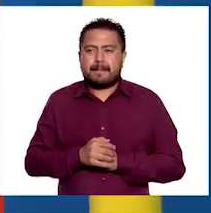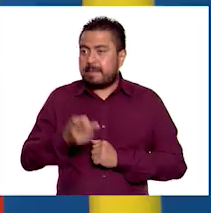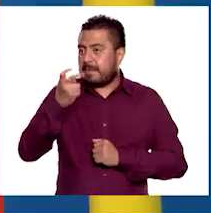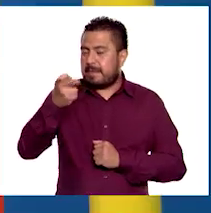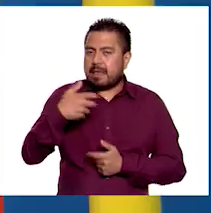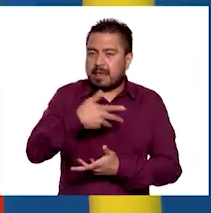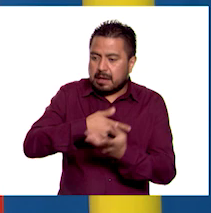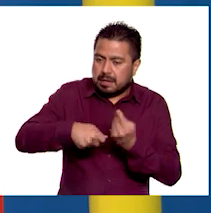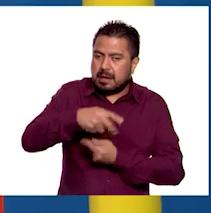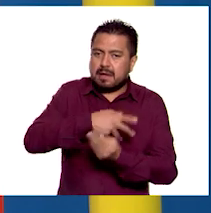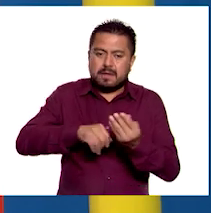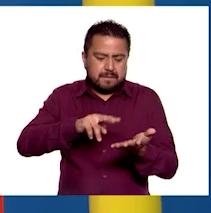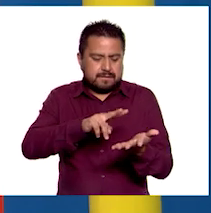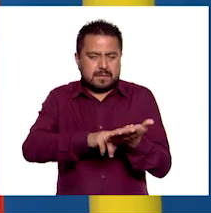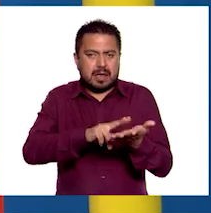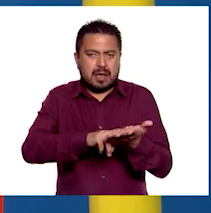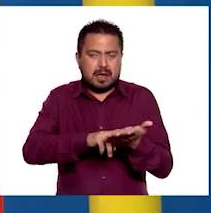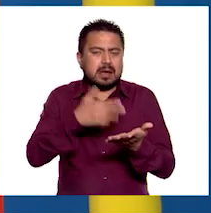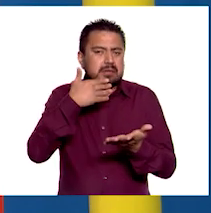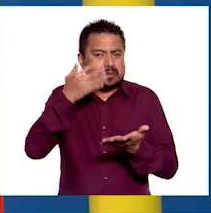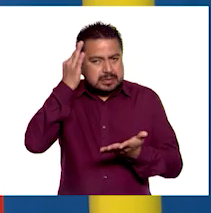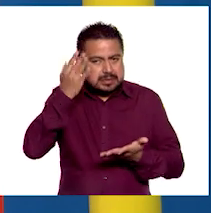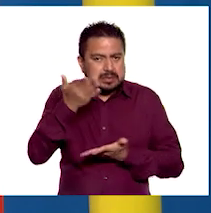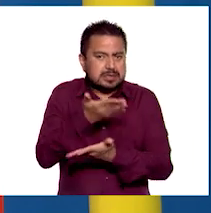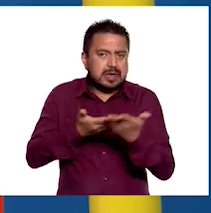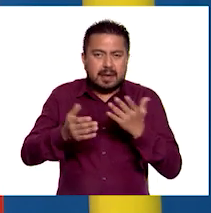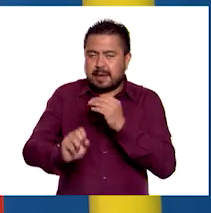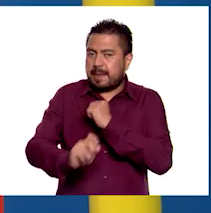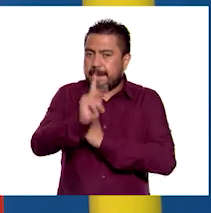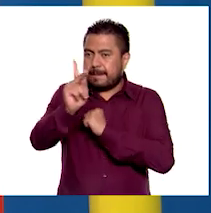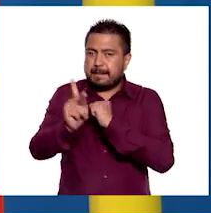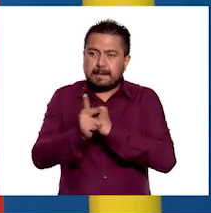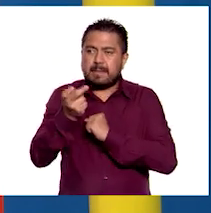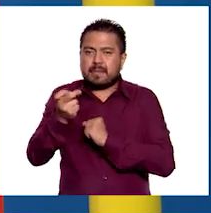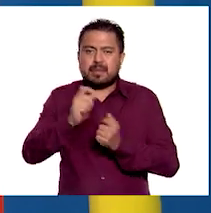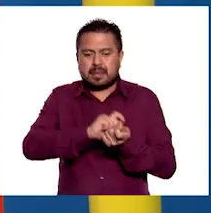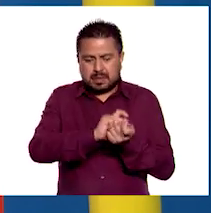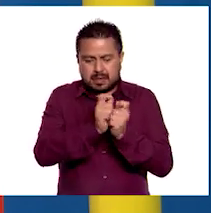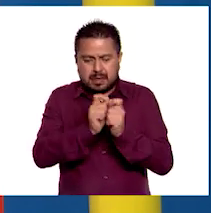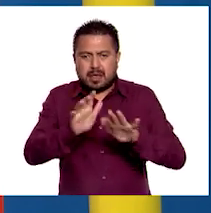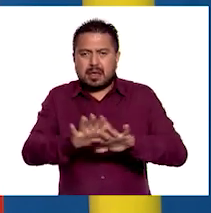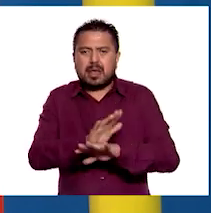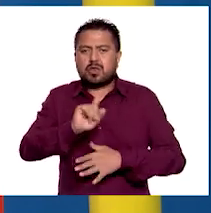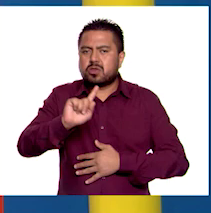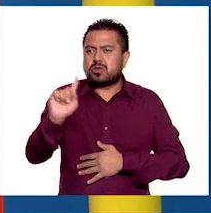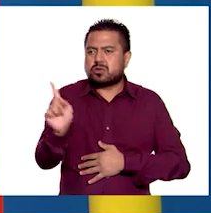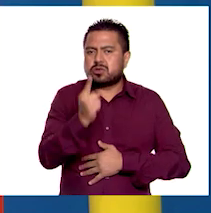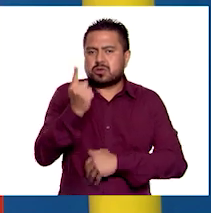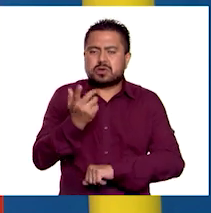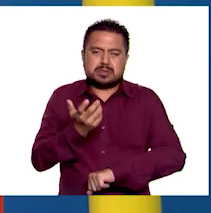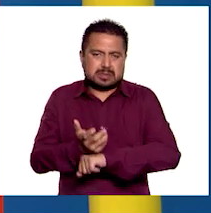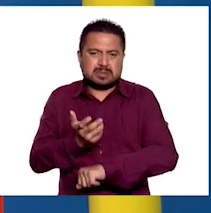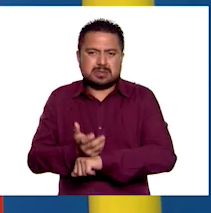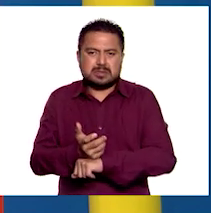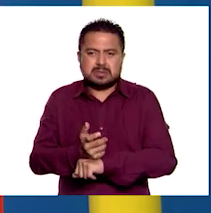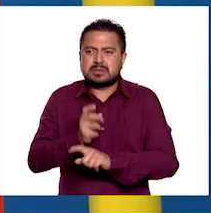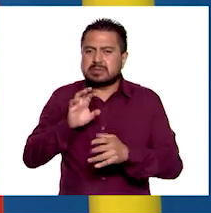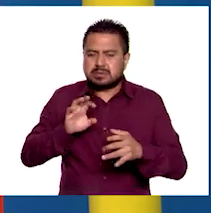que es el ingreso o el valor de los bienes y servicios de un país convertido a dólares estadounidenses,